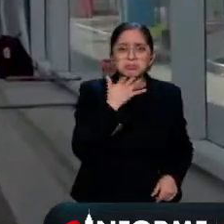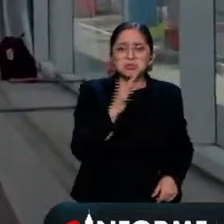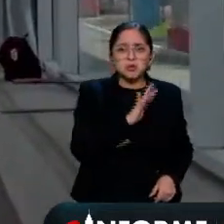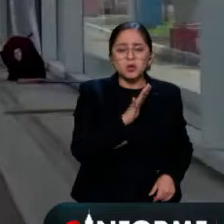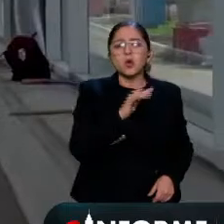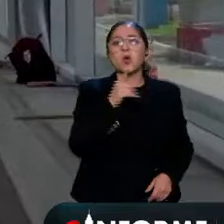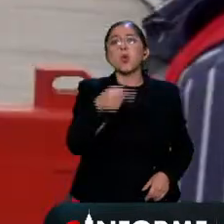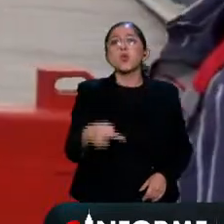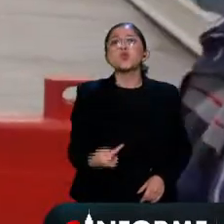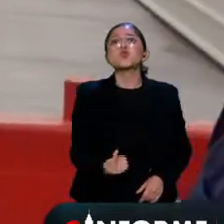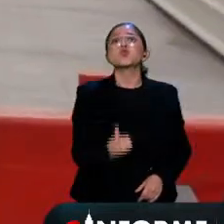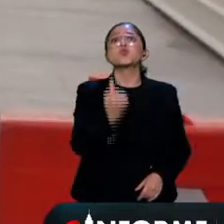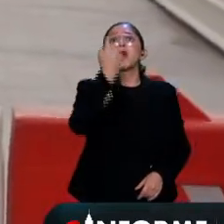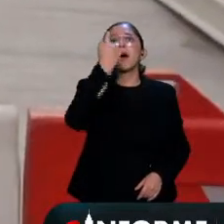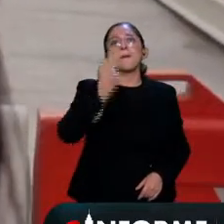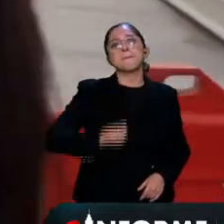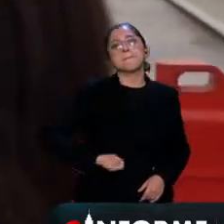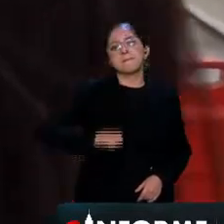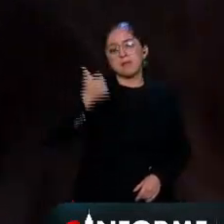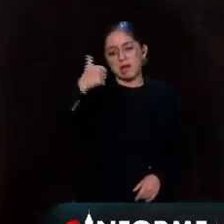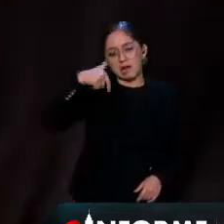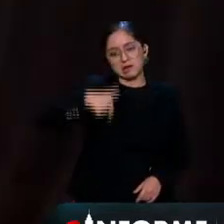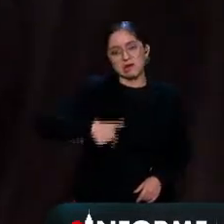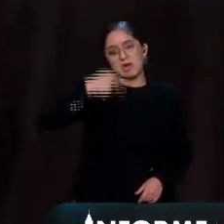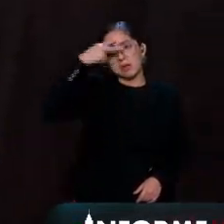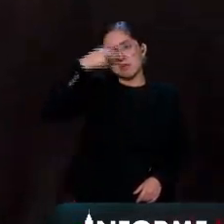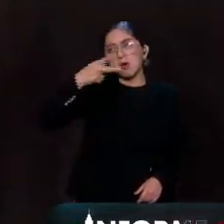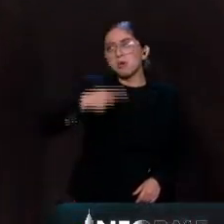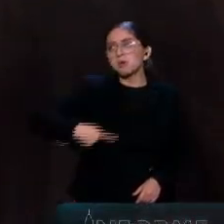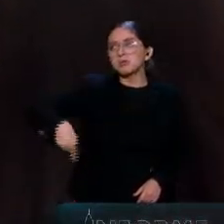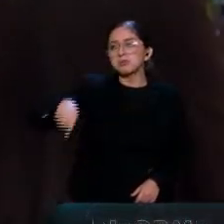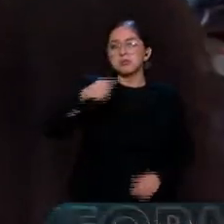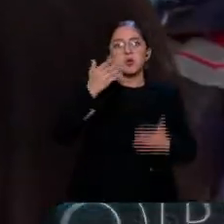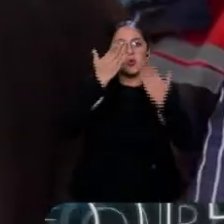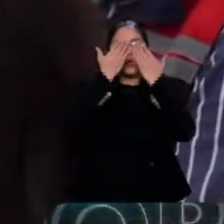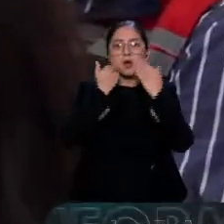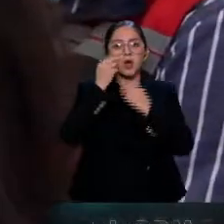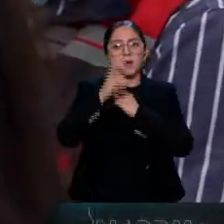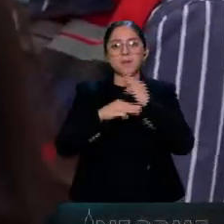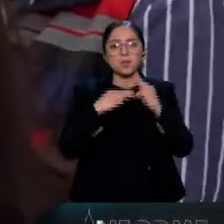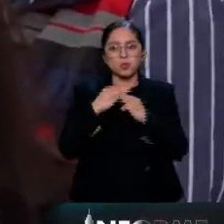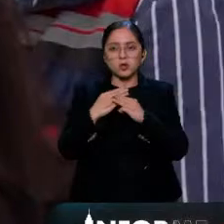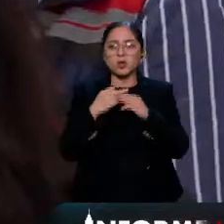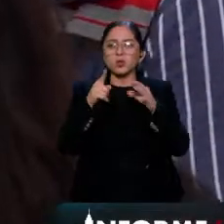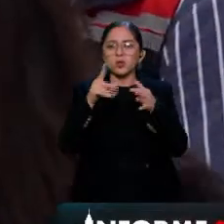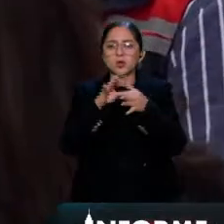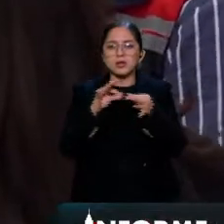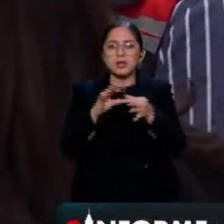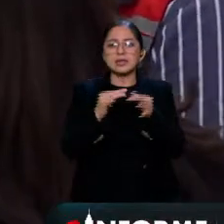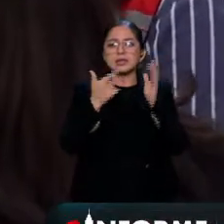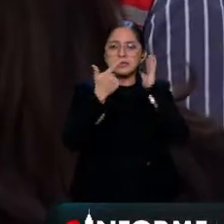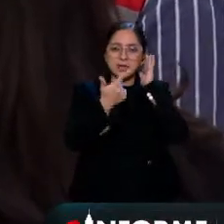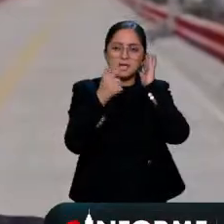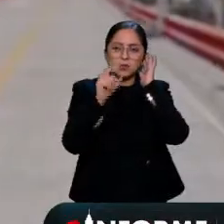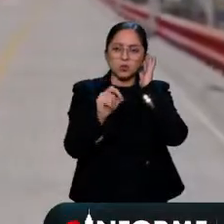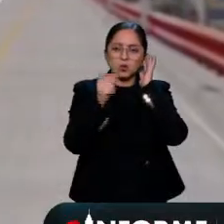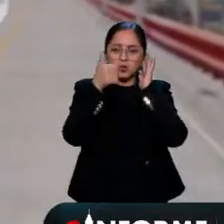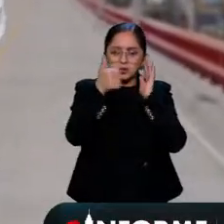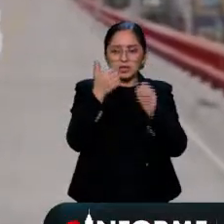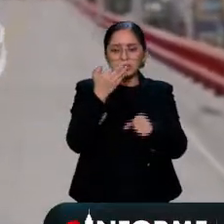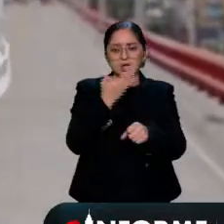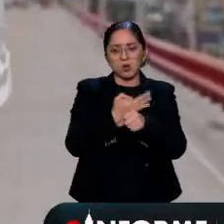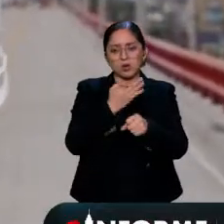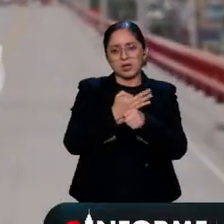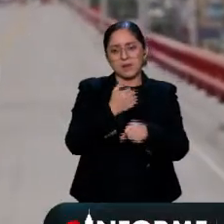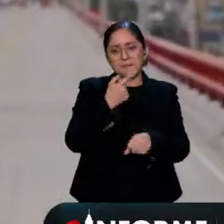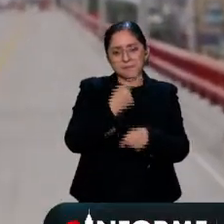elevados en el mundo es aquí en la Ciudad de México cuéntale cuántos kilómetros son son 7.6 en esta primera etapa vamos a llegar